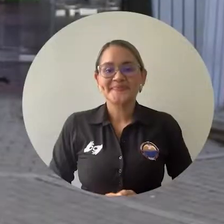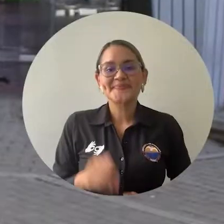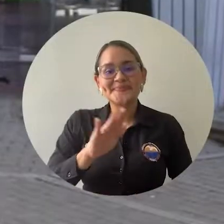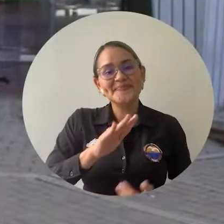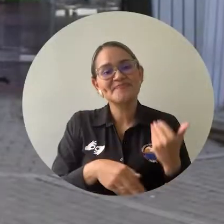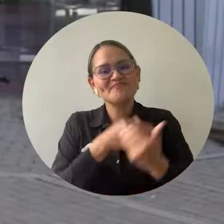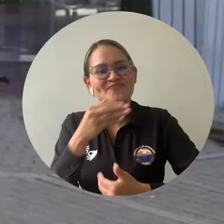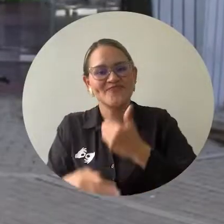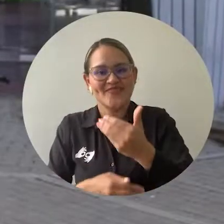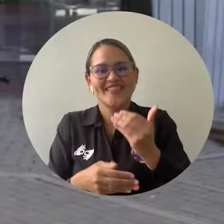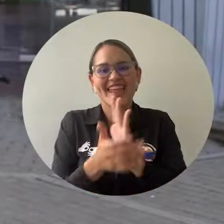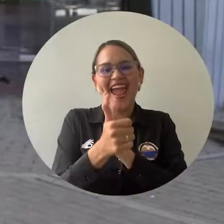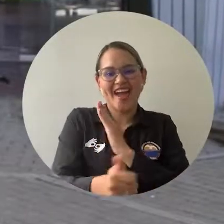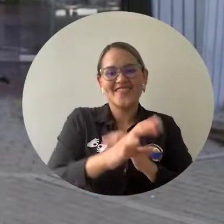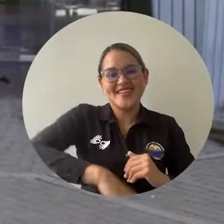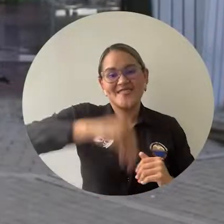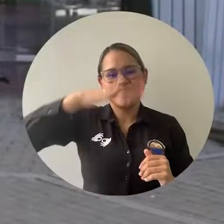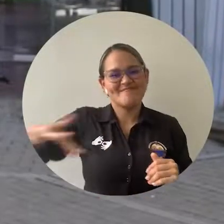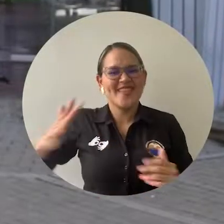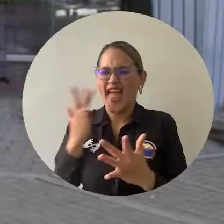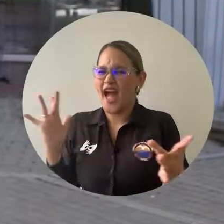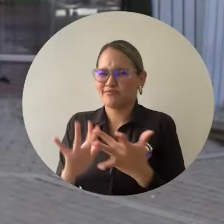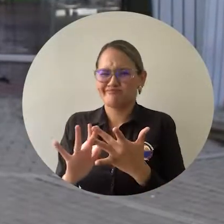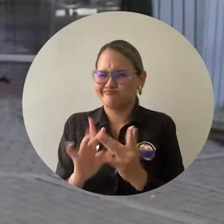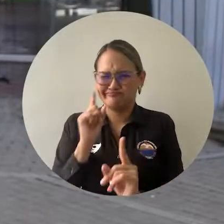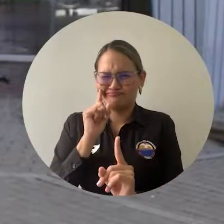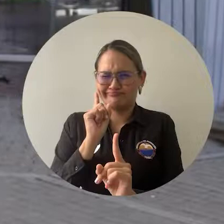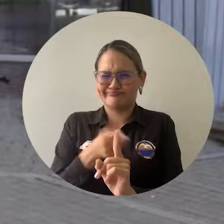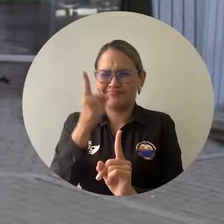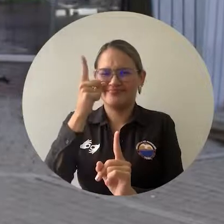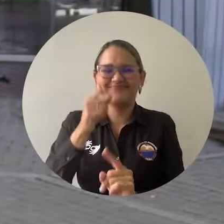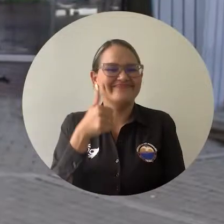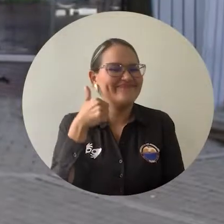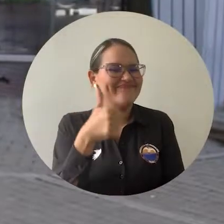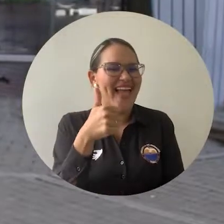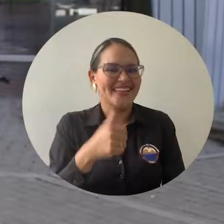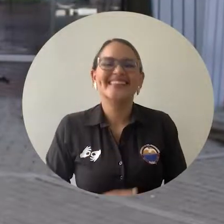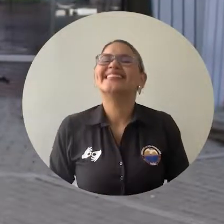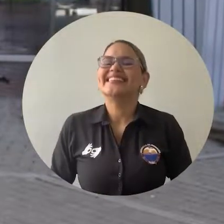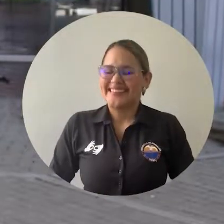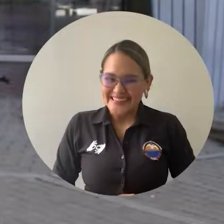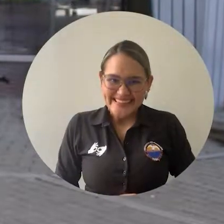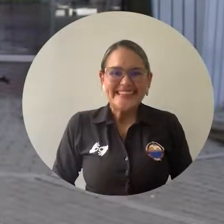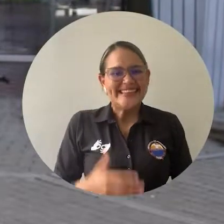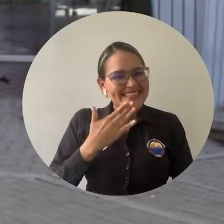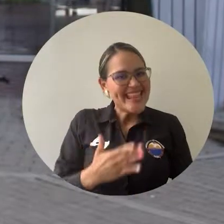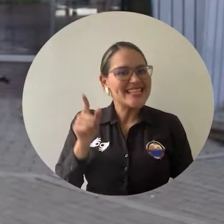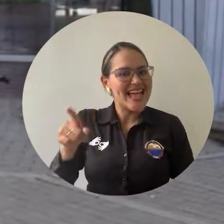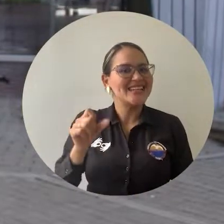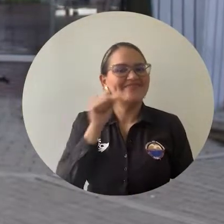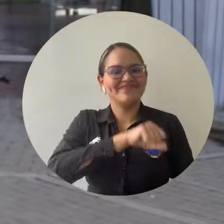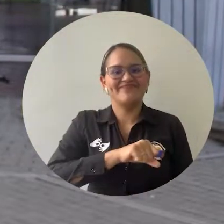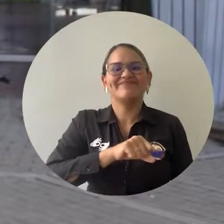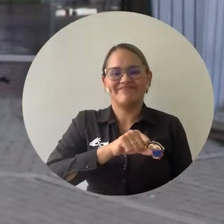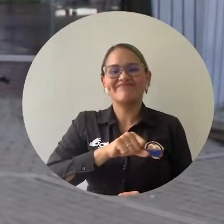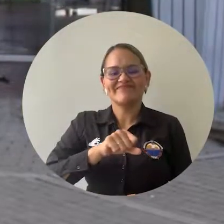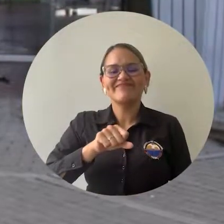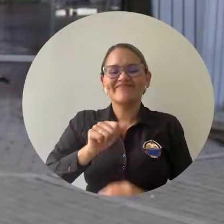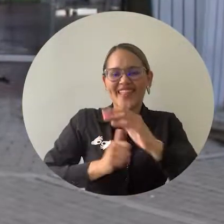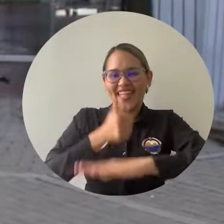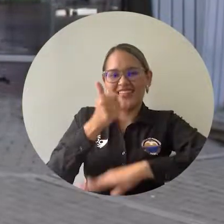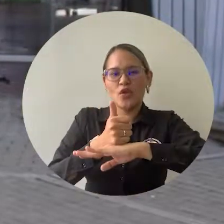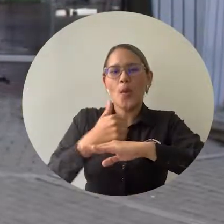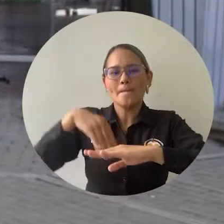Sin duda, el proceso de Talento Magdalena es un acierto. Es de esos aciertos que hay que agradecerle al rector por su gestión y por